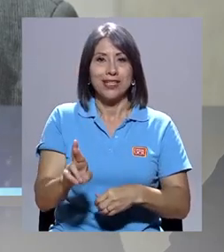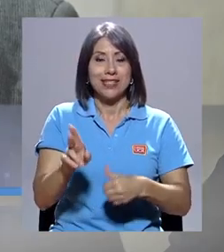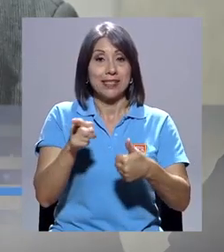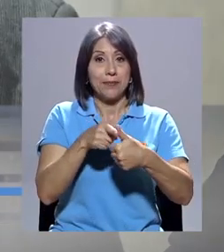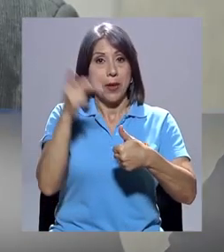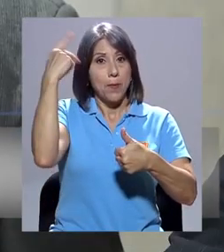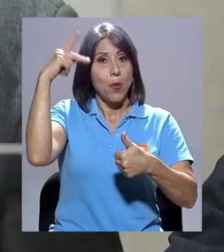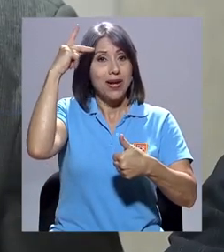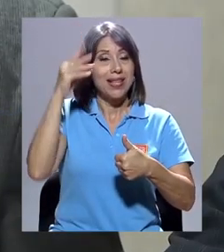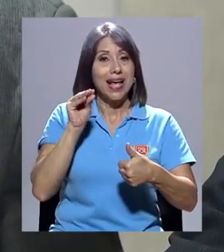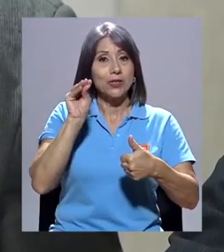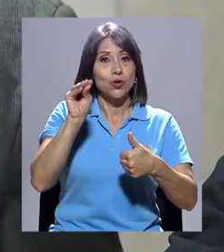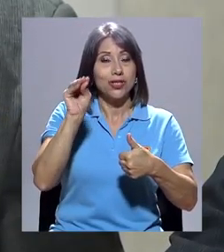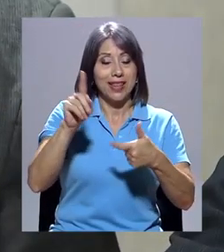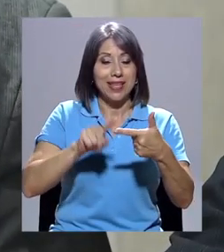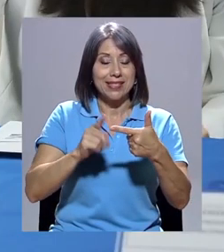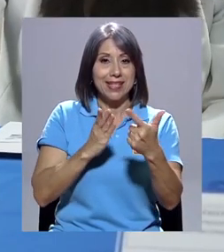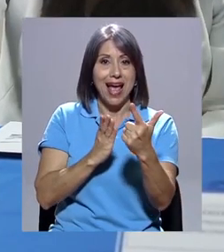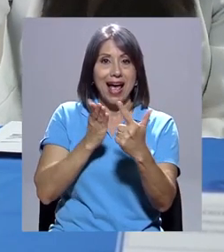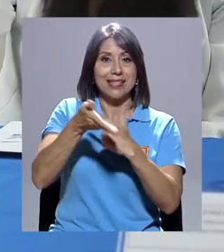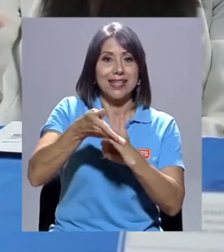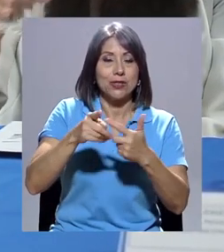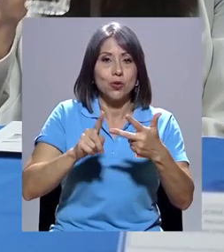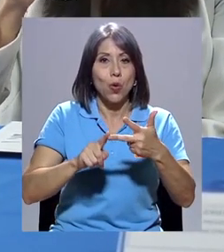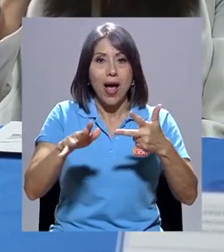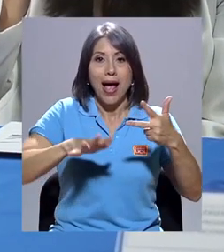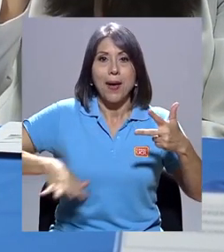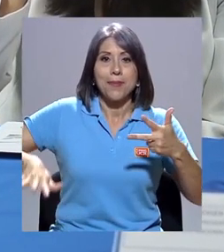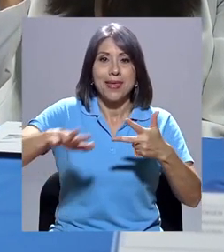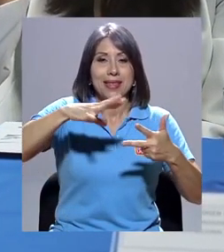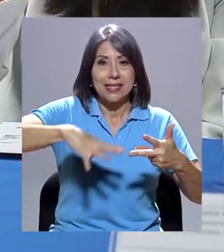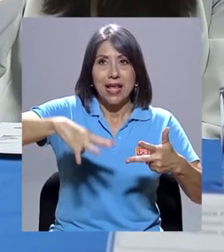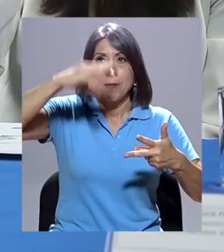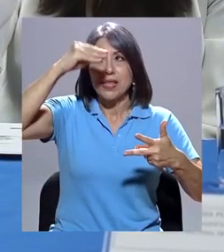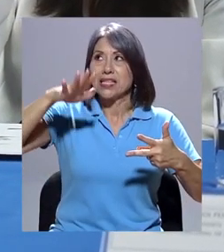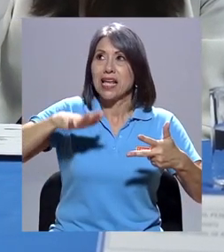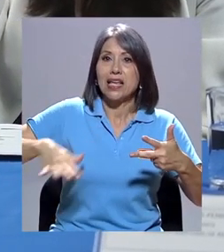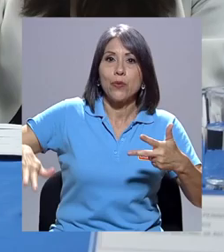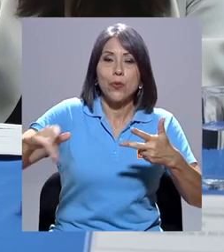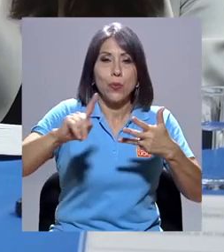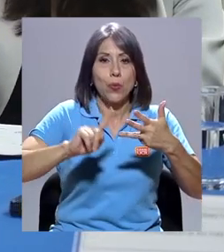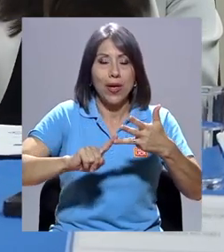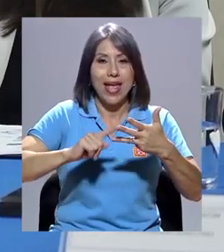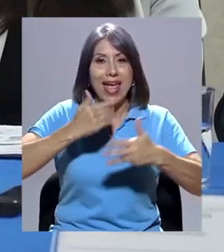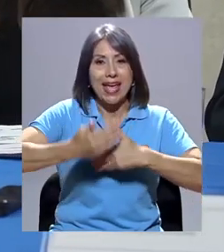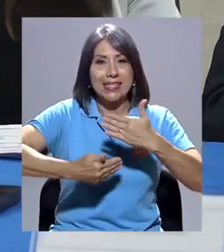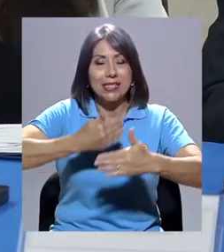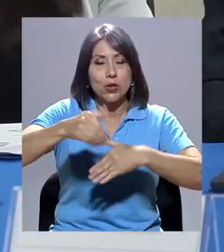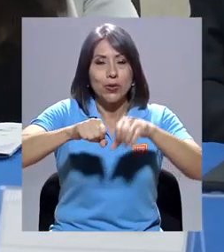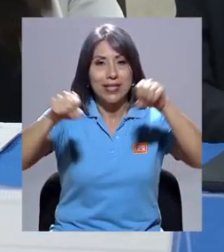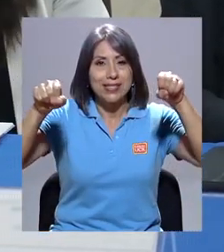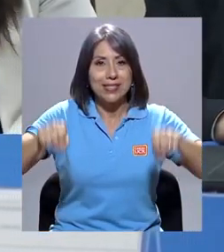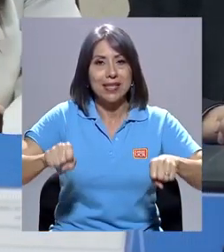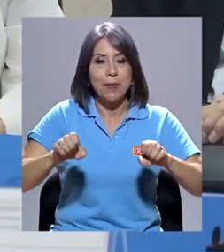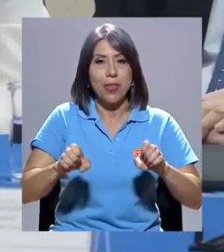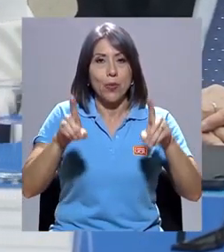docentes, el acceso, los ambientes de aprendizaje e infraestructura y la gestión del sistema educativo.